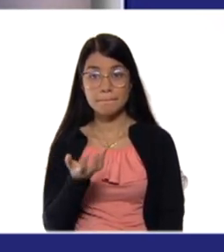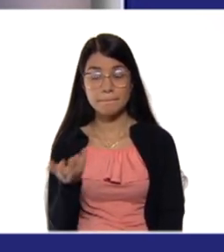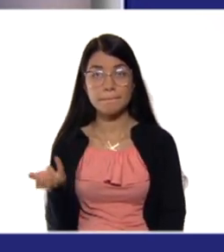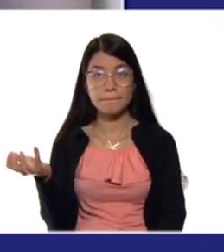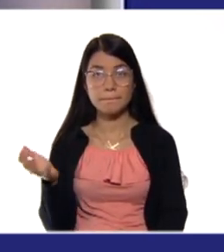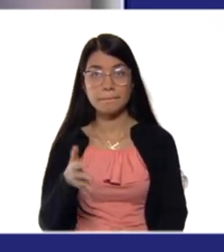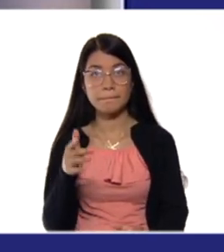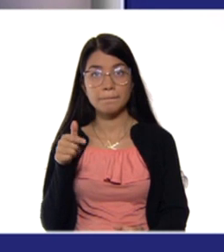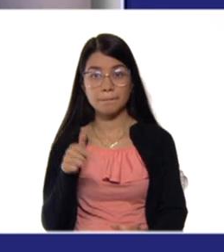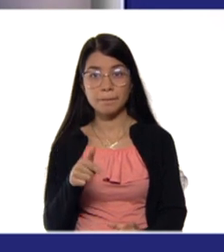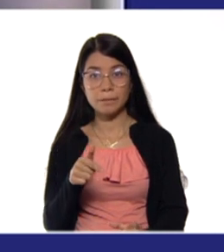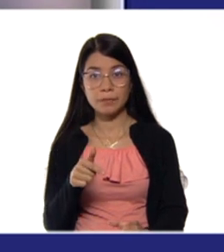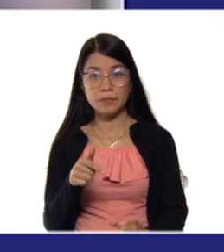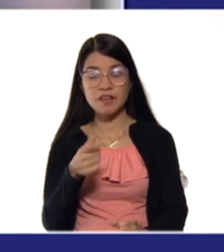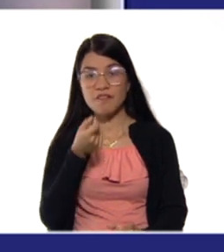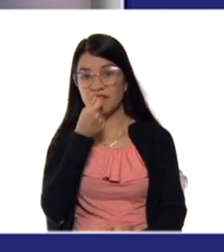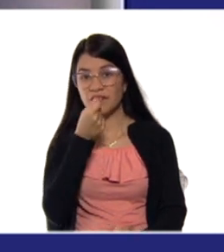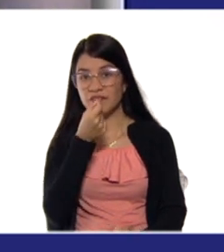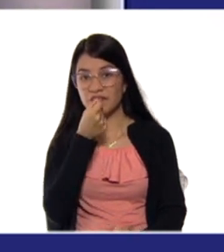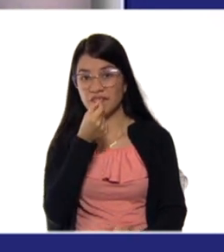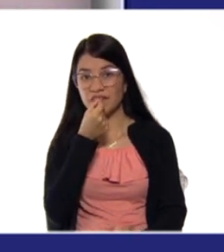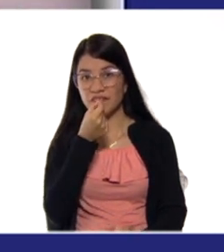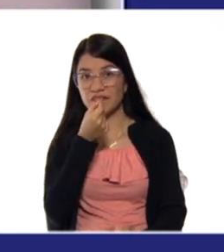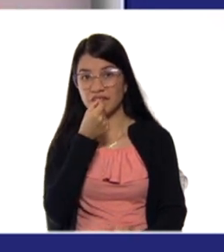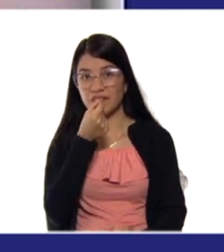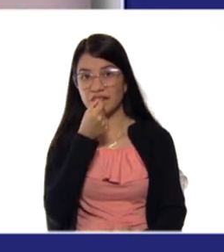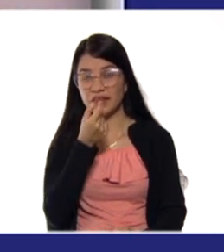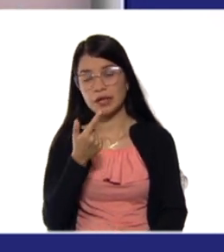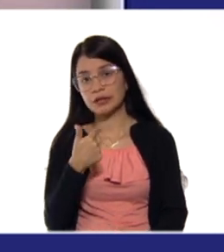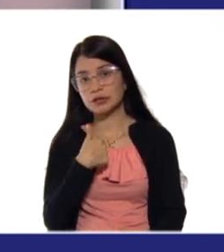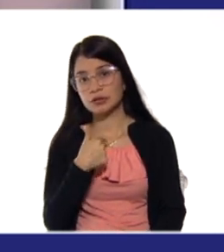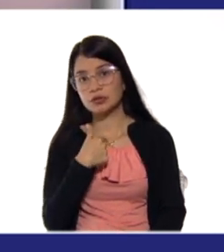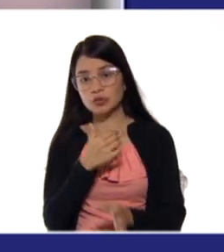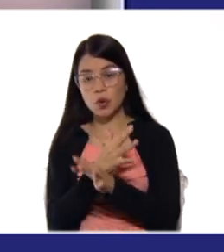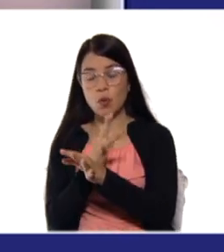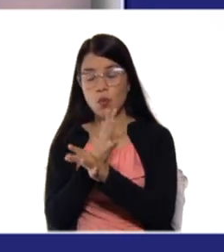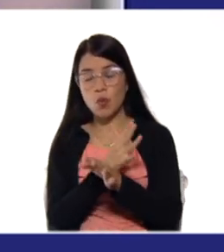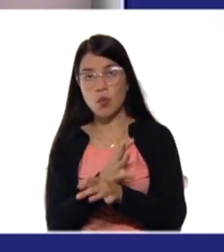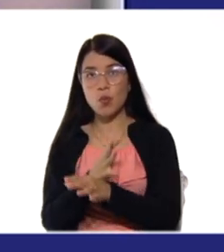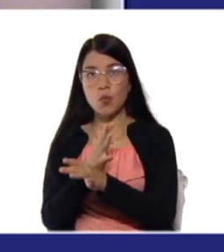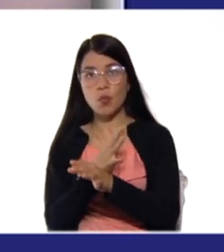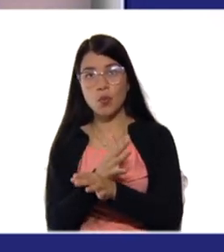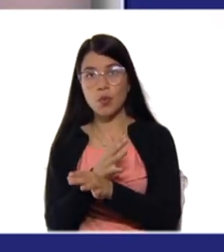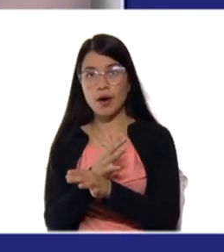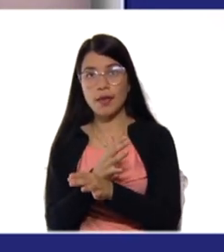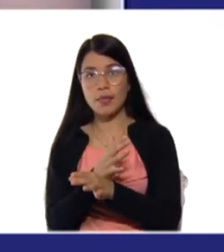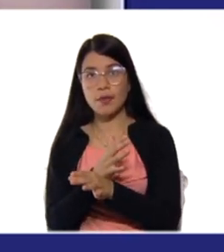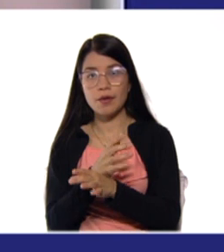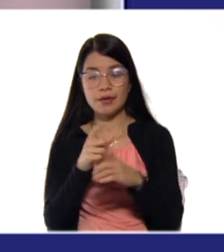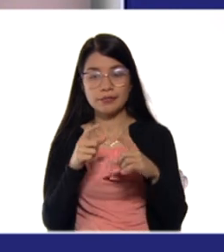Color verde. Vamos a suponer que yo soy el jugador de la ficha amarilla.